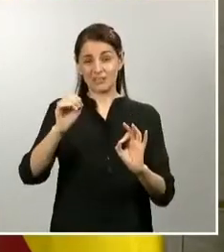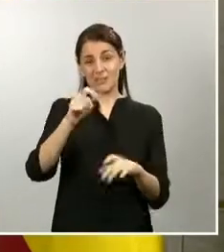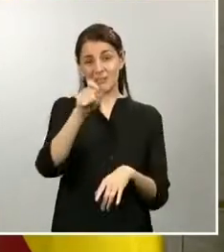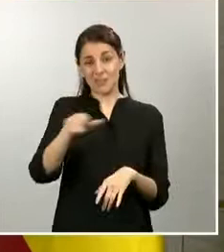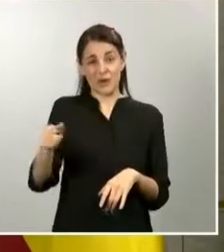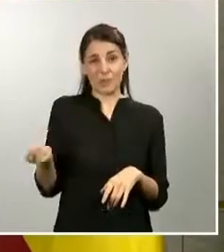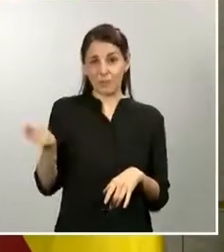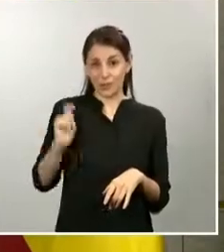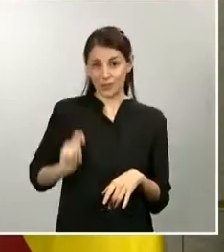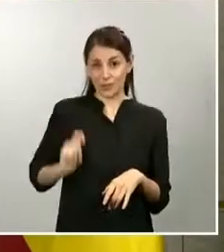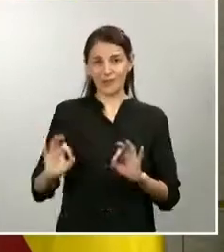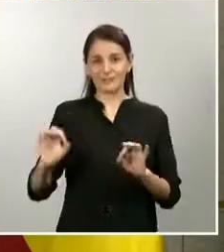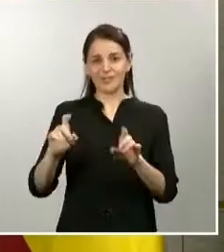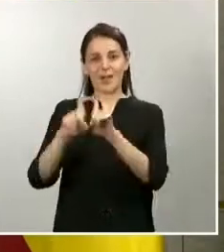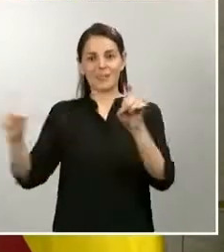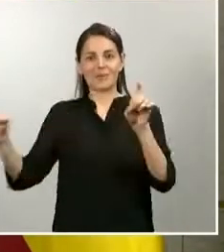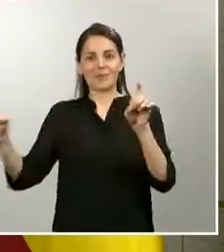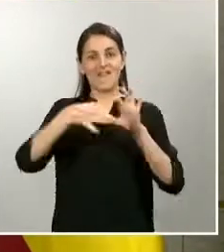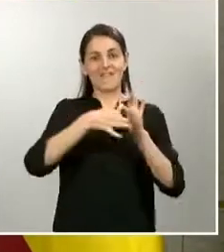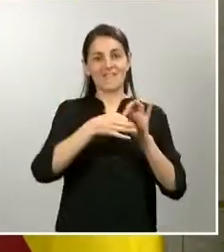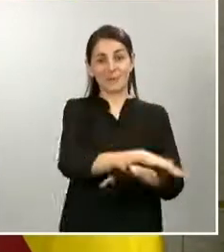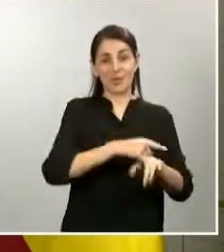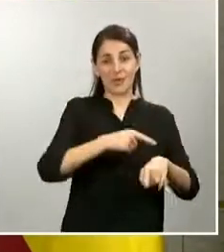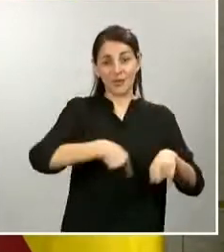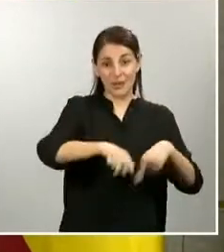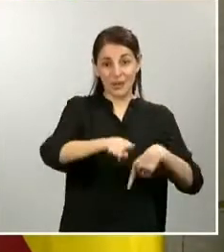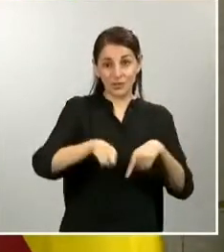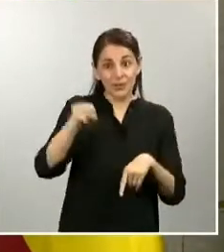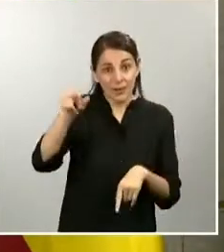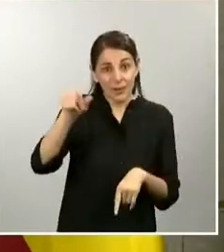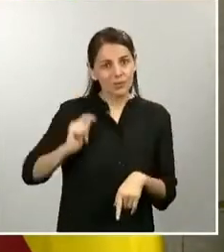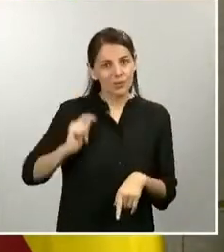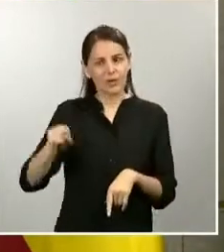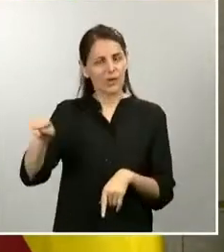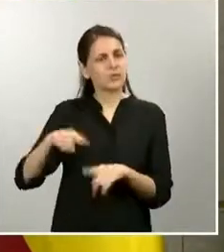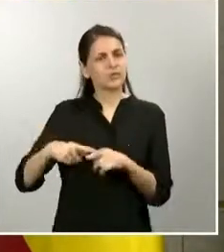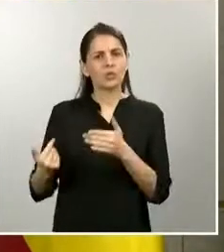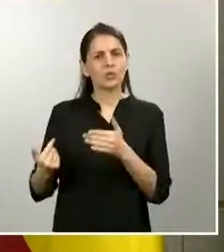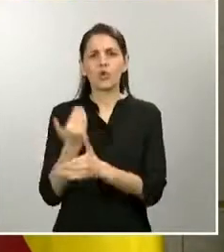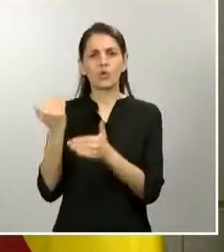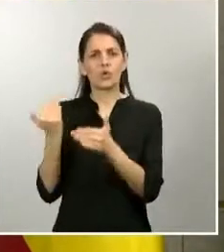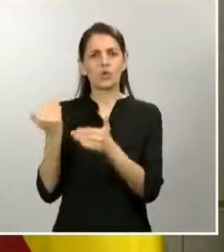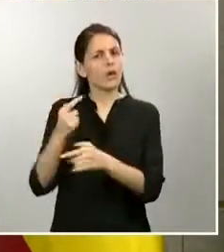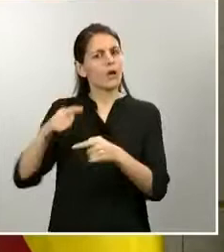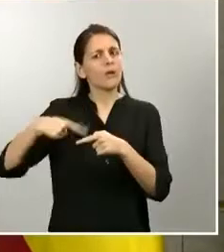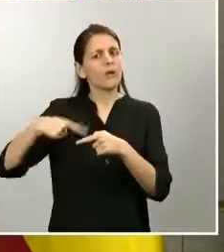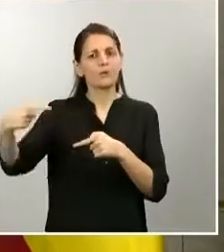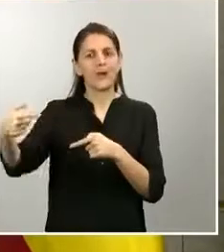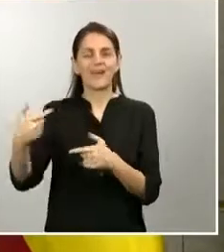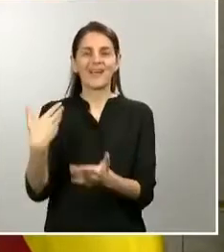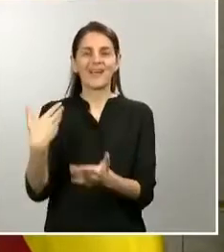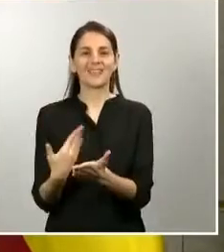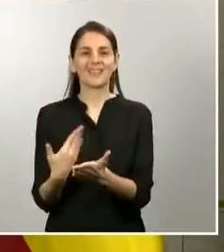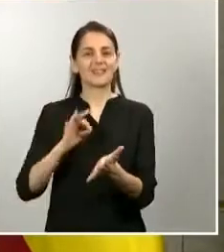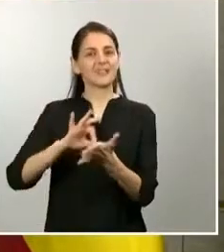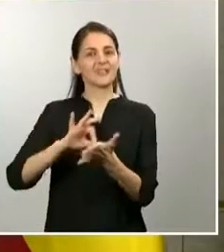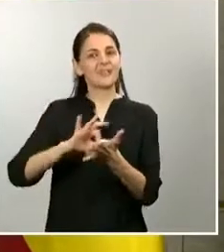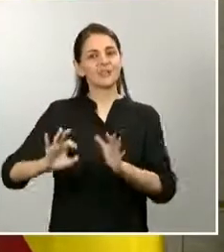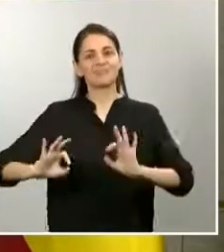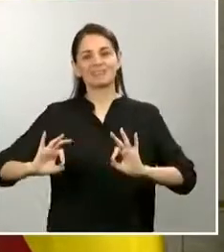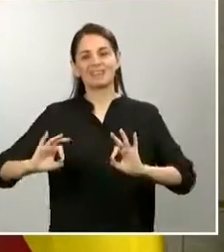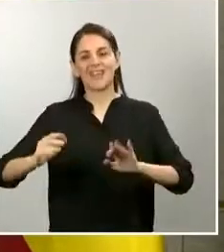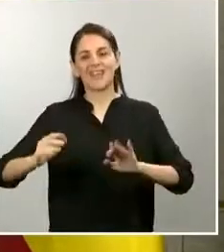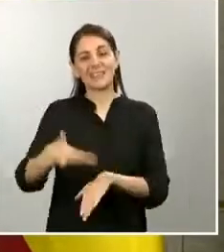desarrollan su actividad diariamente garantizando ese servicio esencial que es el transporte. A